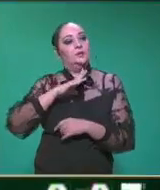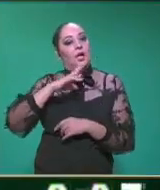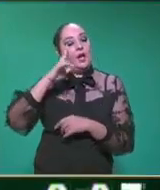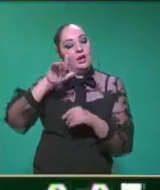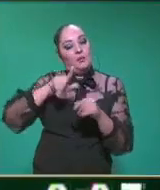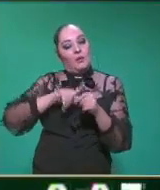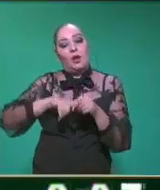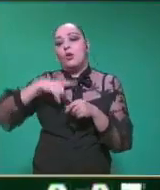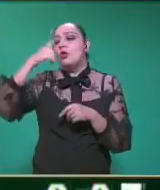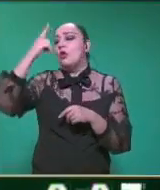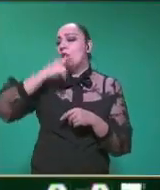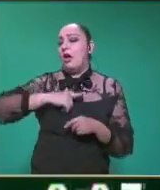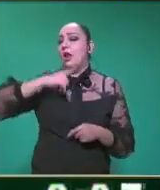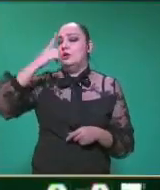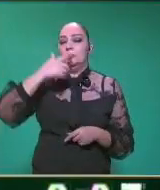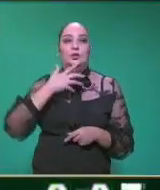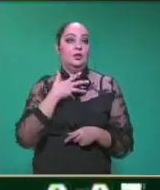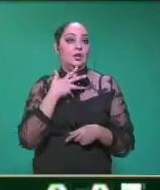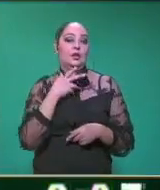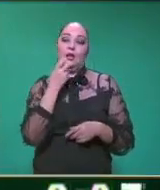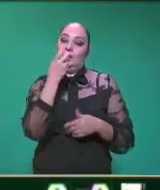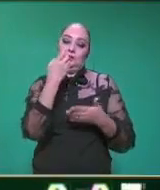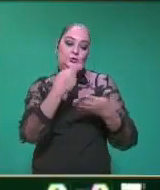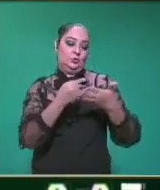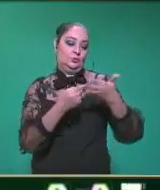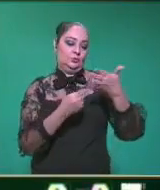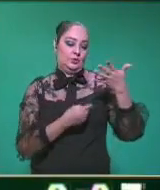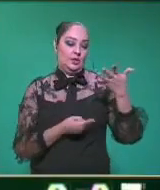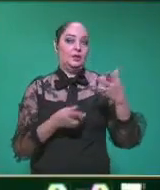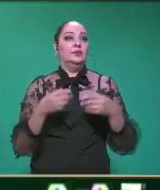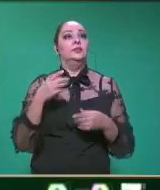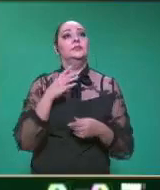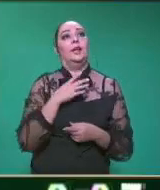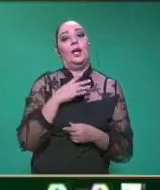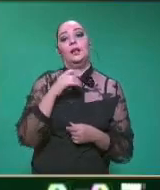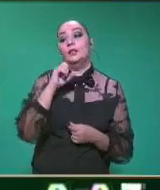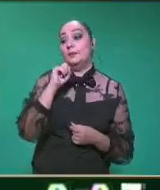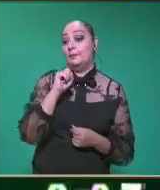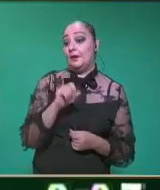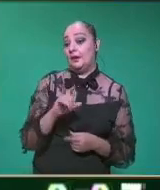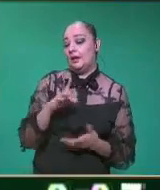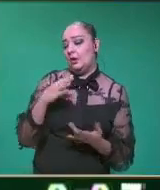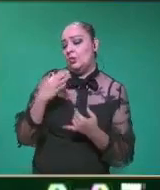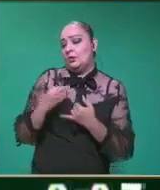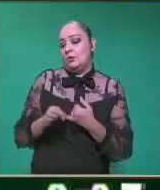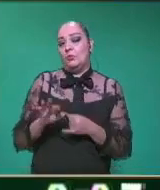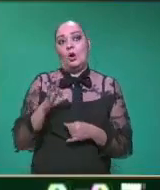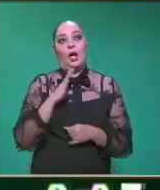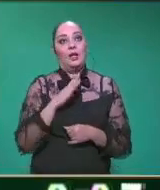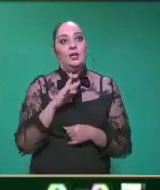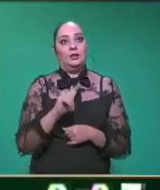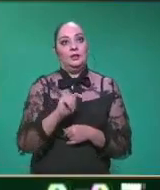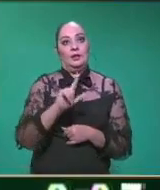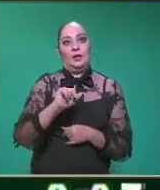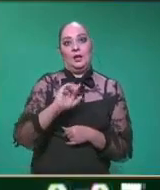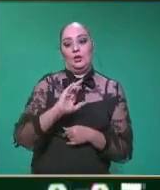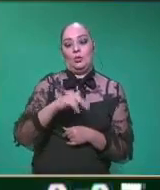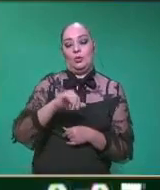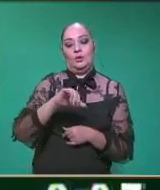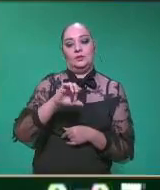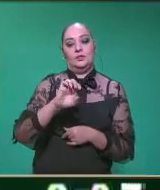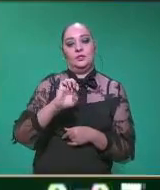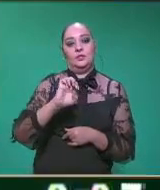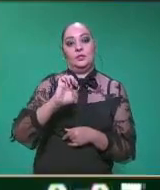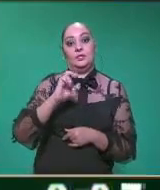pueden ver, casi todos tienen esta característica. Y por último, el tlacuache acuático, que es el Quironectes